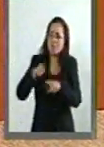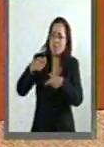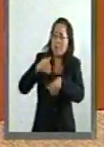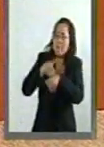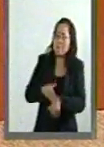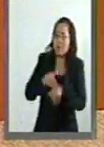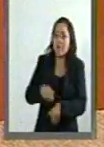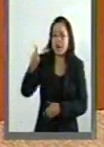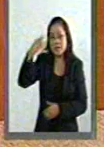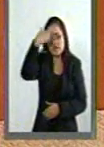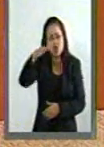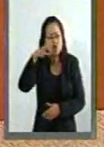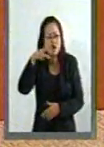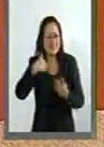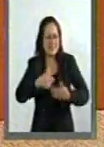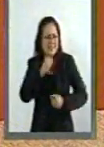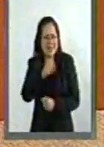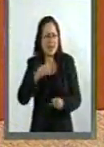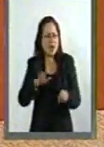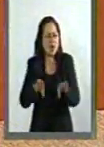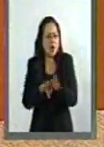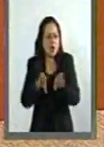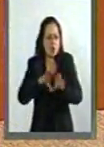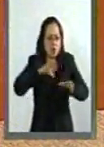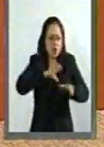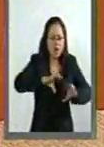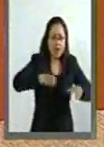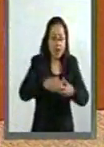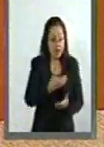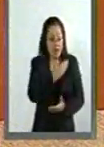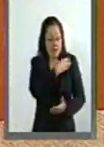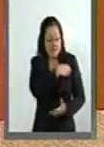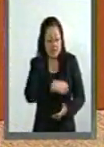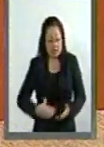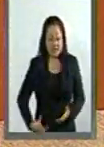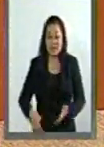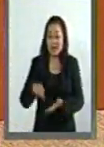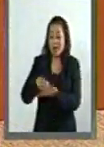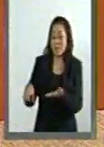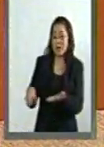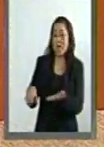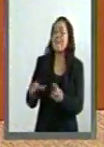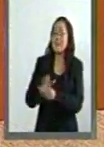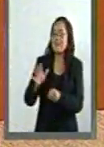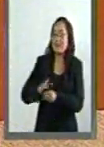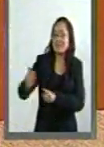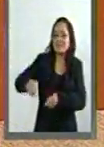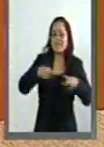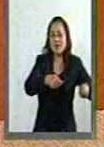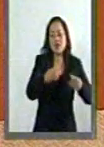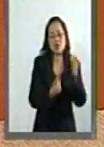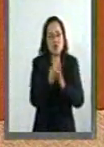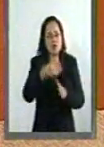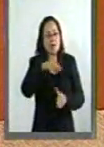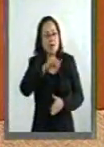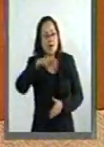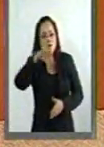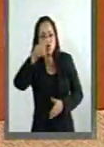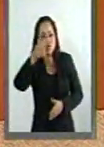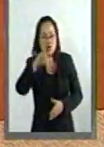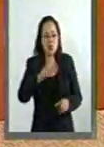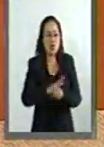entiende que no basta comprar una banda para ser presidente. El nombramiento de Merodio, basado en